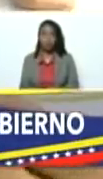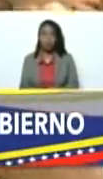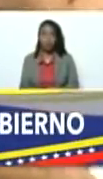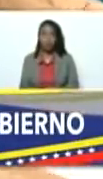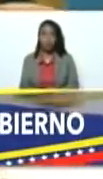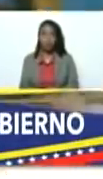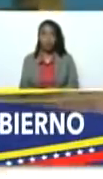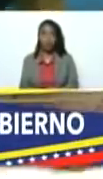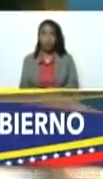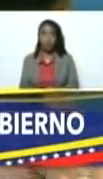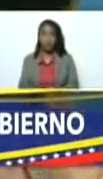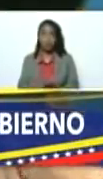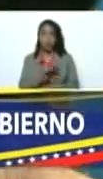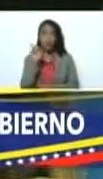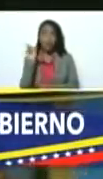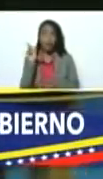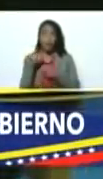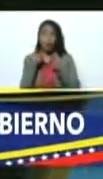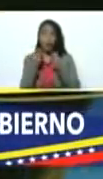de estos recursos